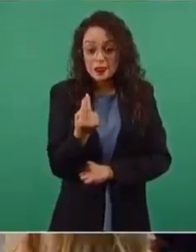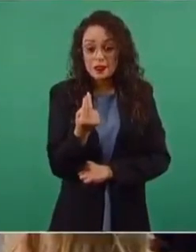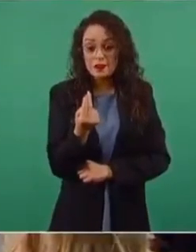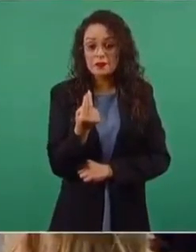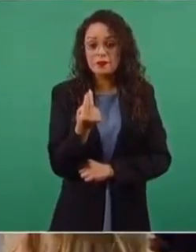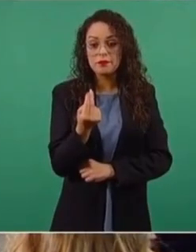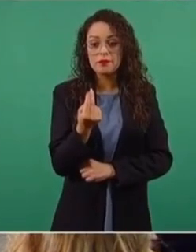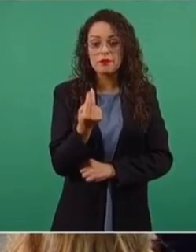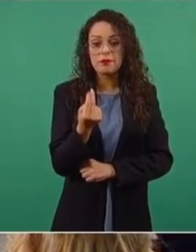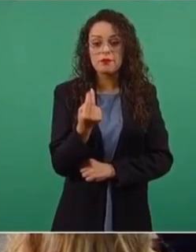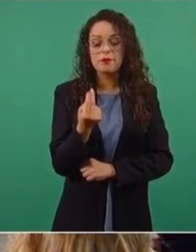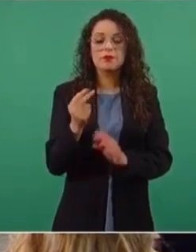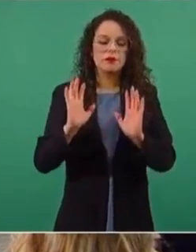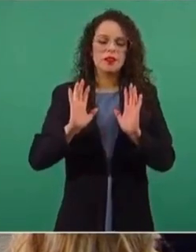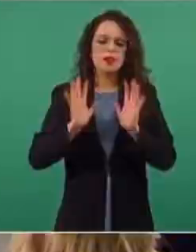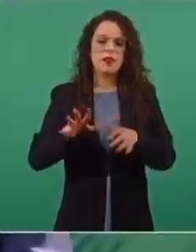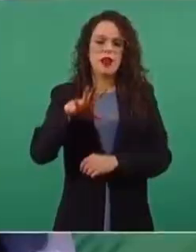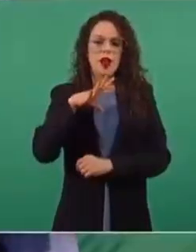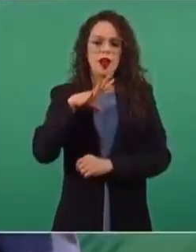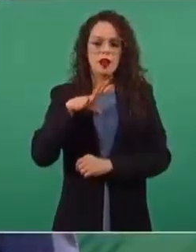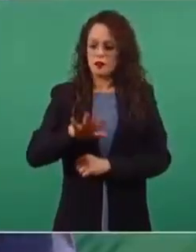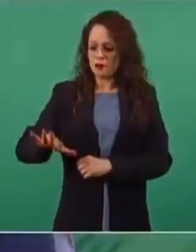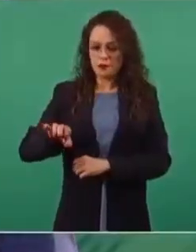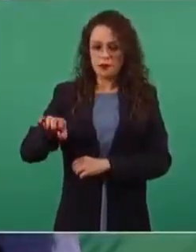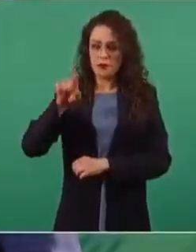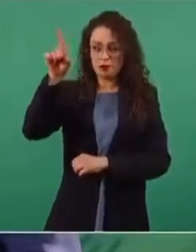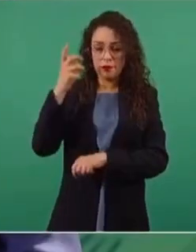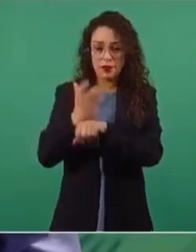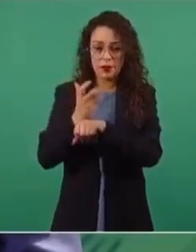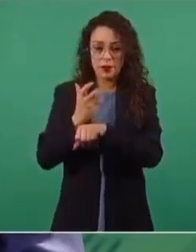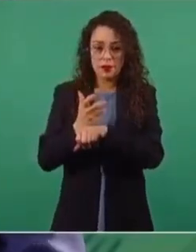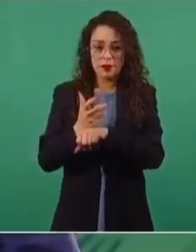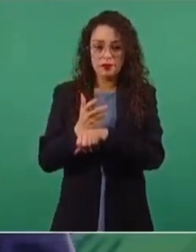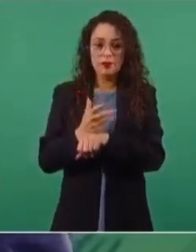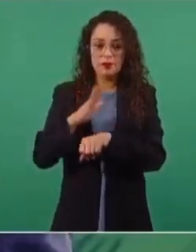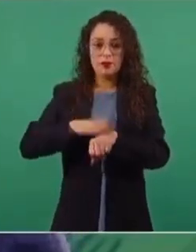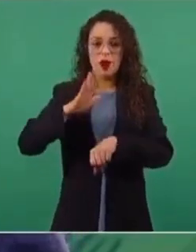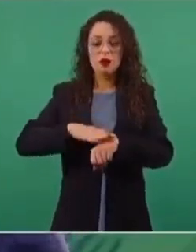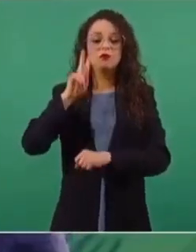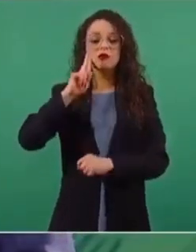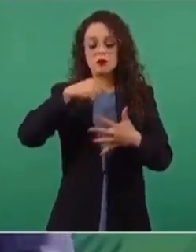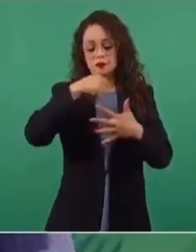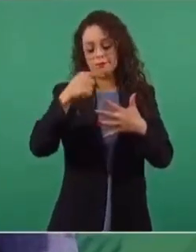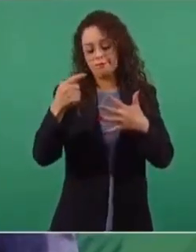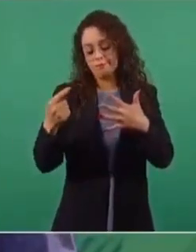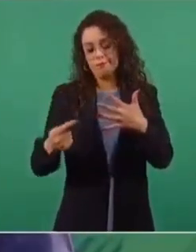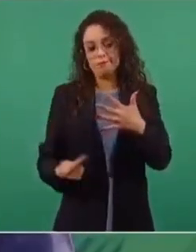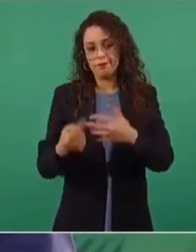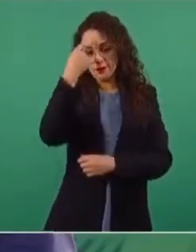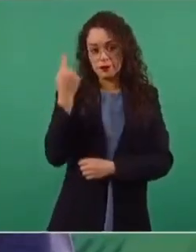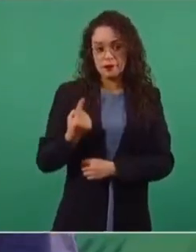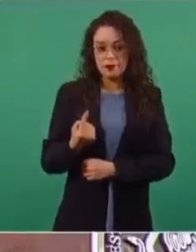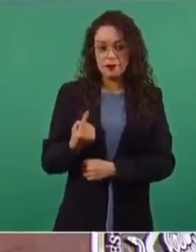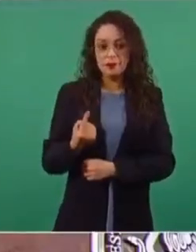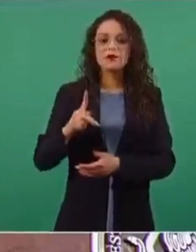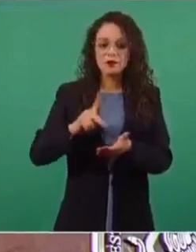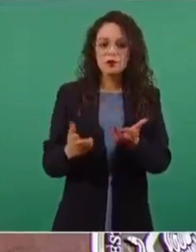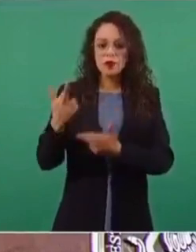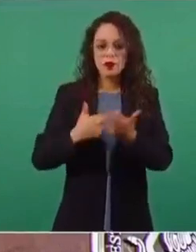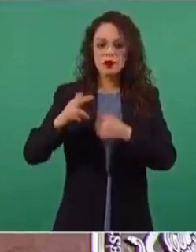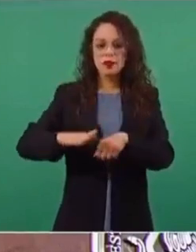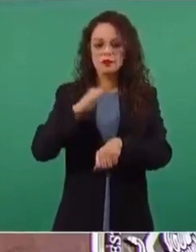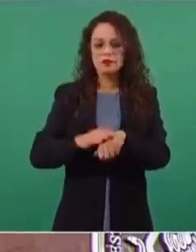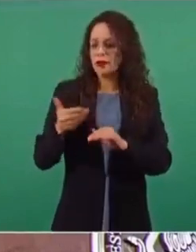ya van a tener los de la agencia de Estados Unidos más elementos para que regresen la calificación